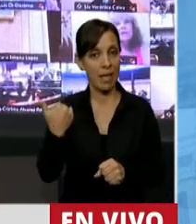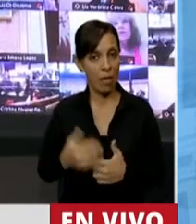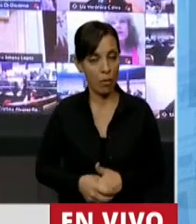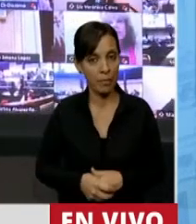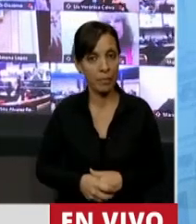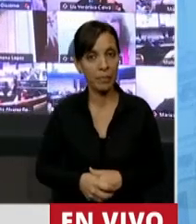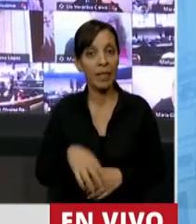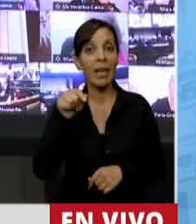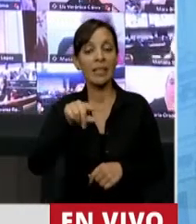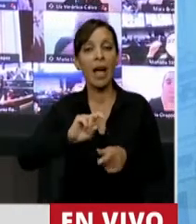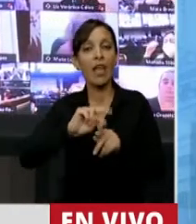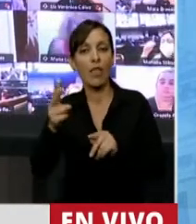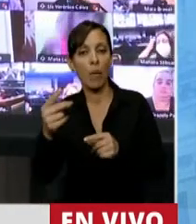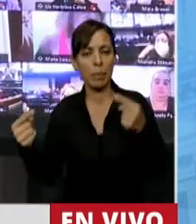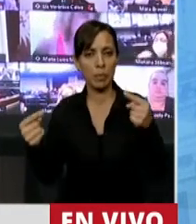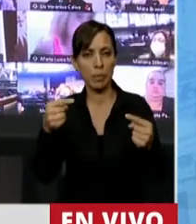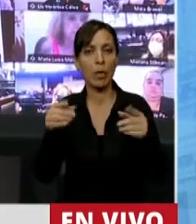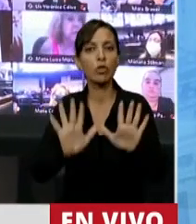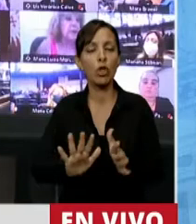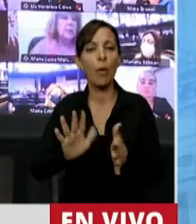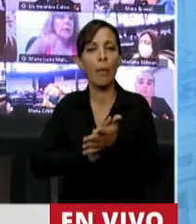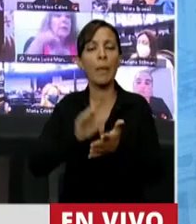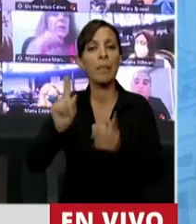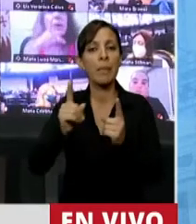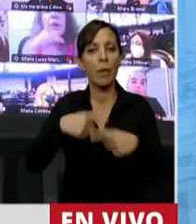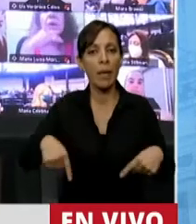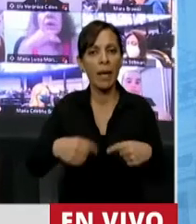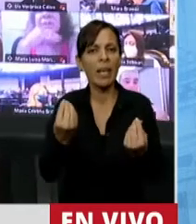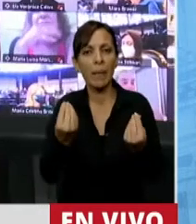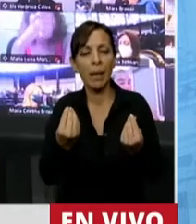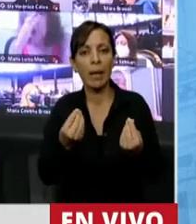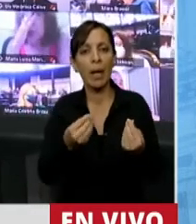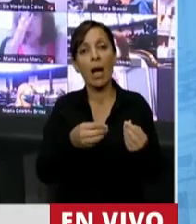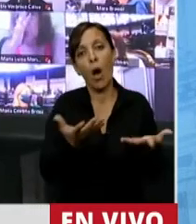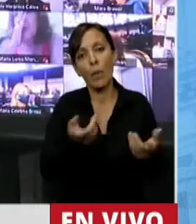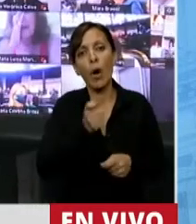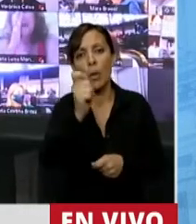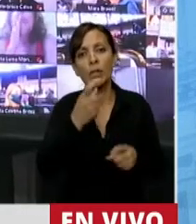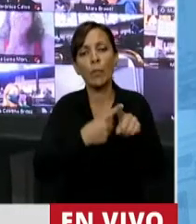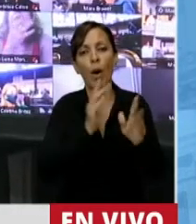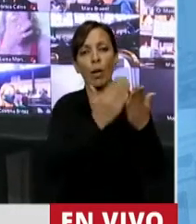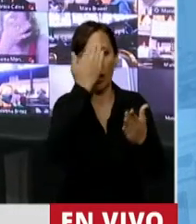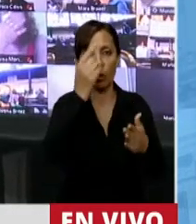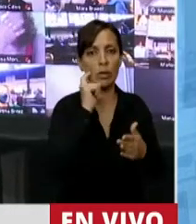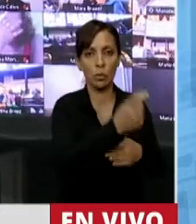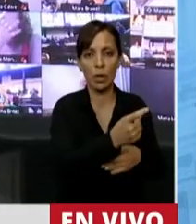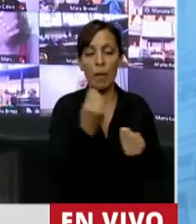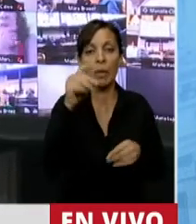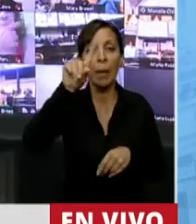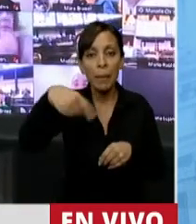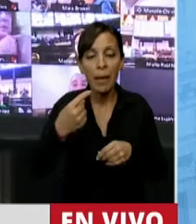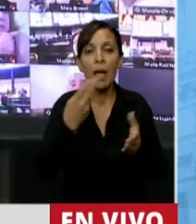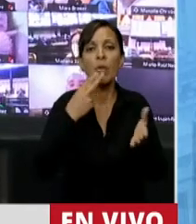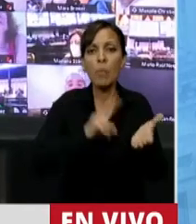Esa doble Nelson sobre los mismos bienes, ¿qué va a generar demandas de inconstitucionalidad? Es obvio, porque estamos generando un